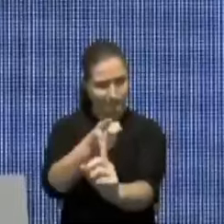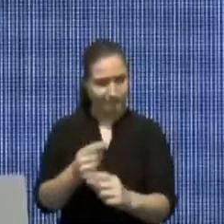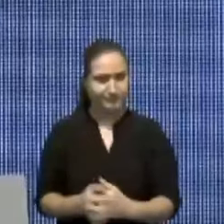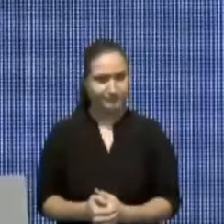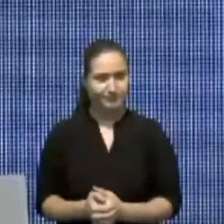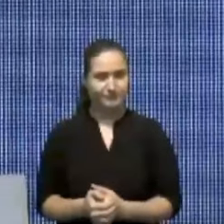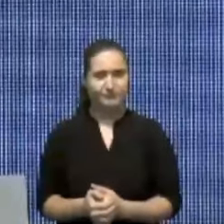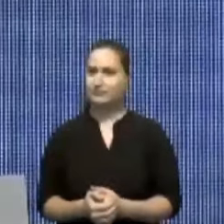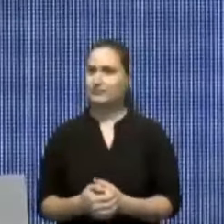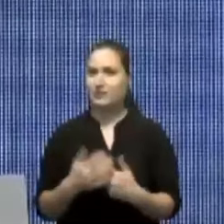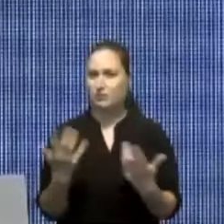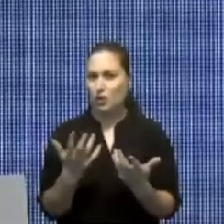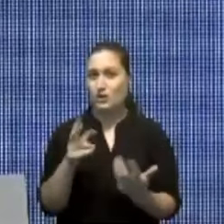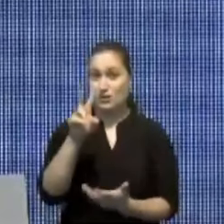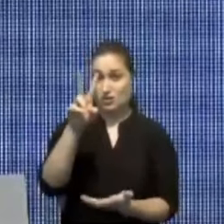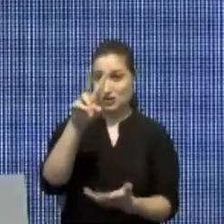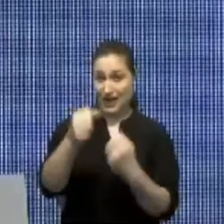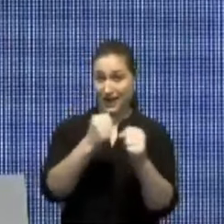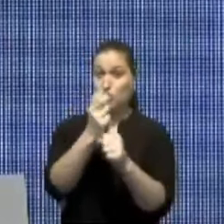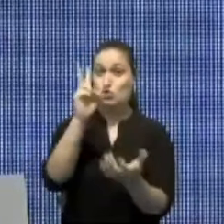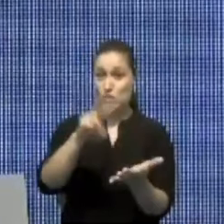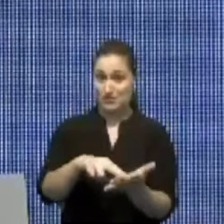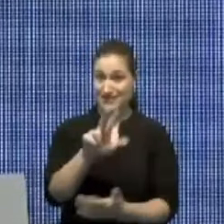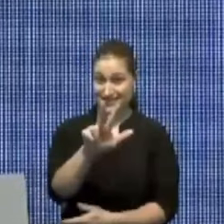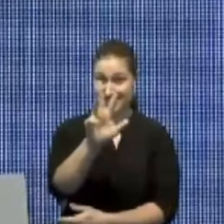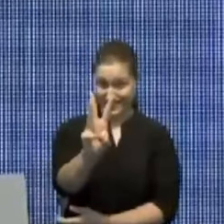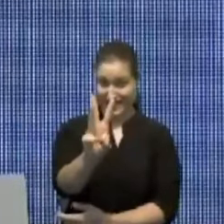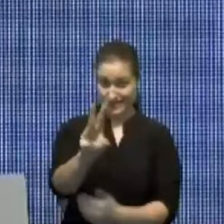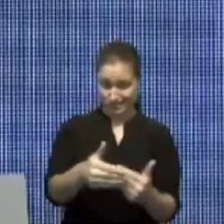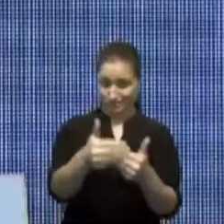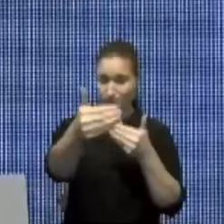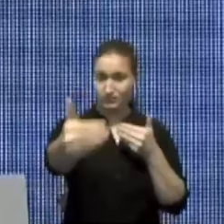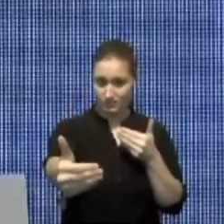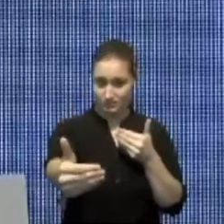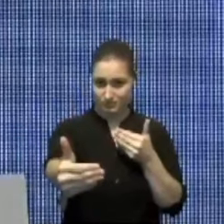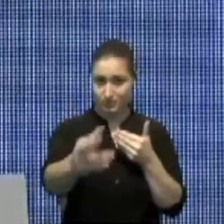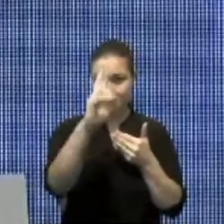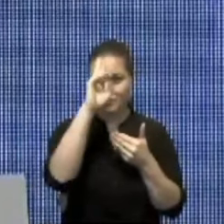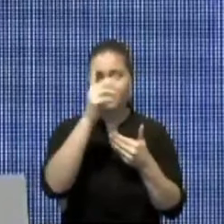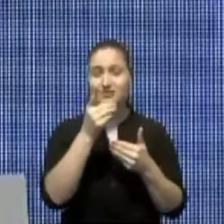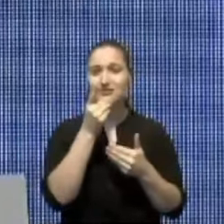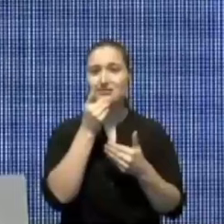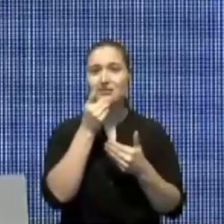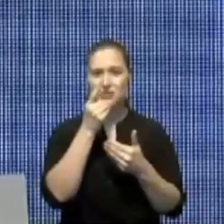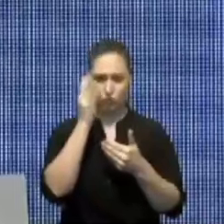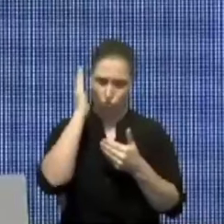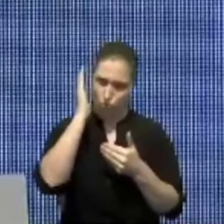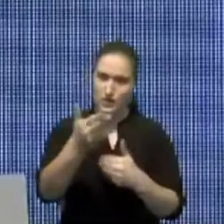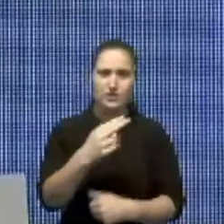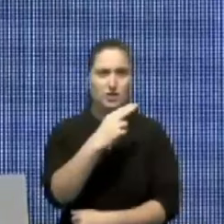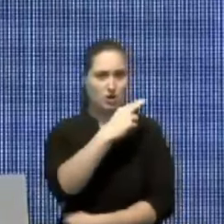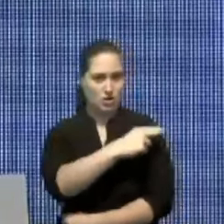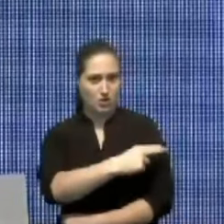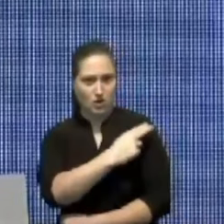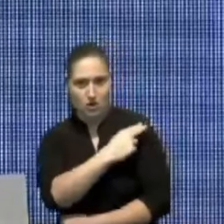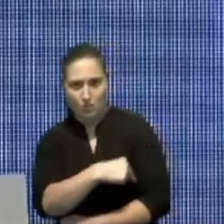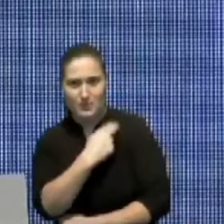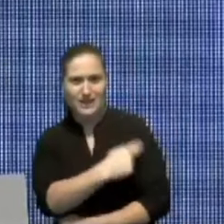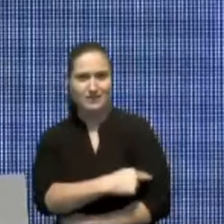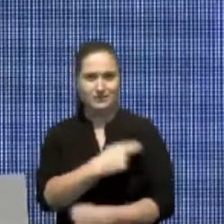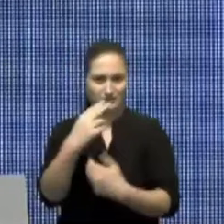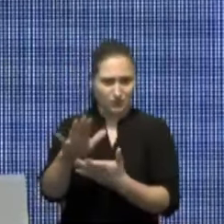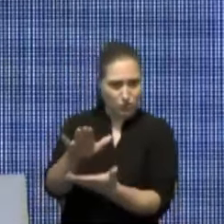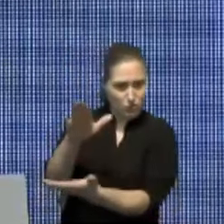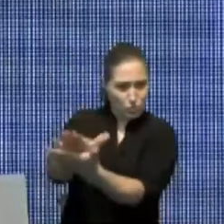Que para el 2036, la República Dominicana sea un país donde los hospitales y las escuelas sean